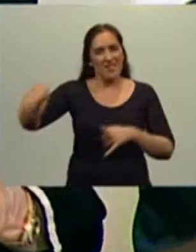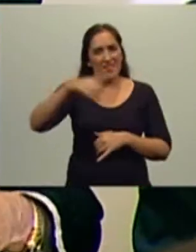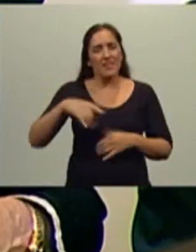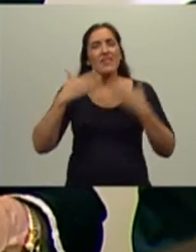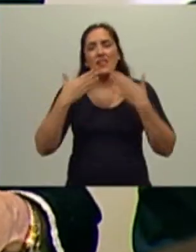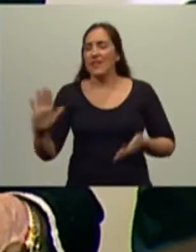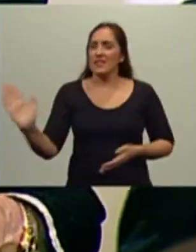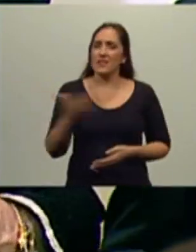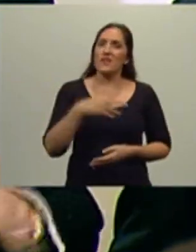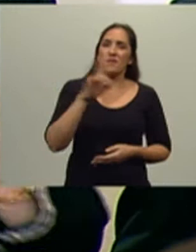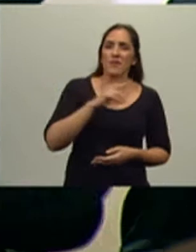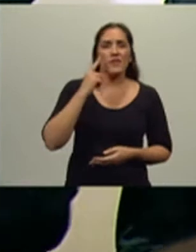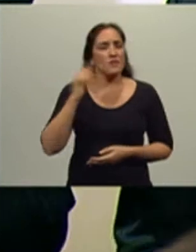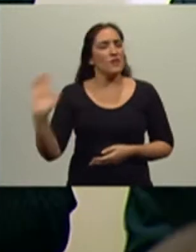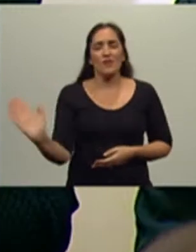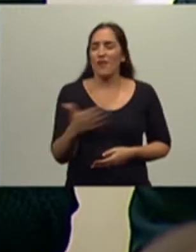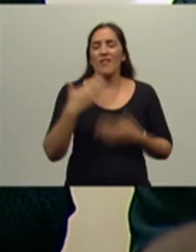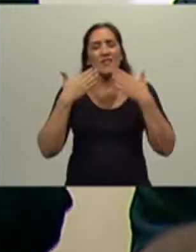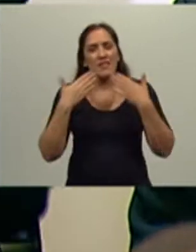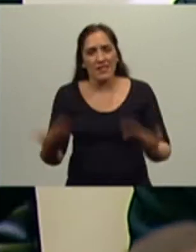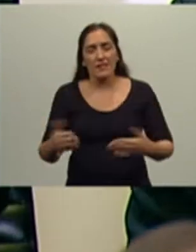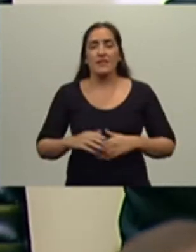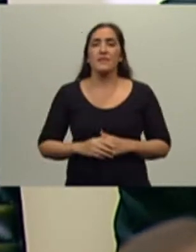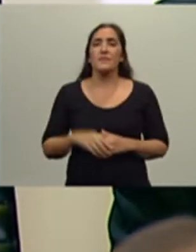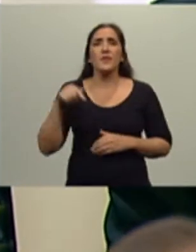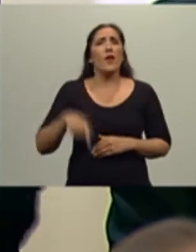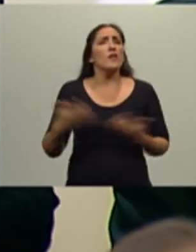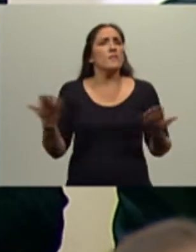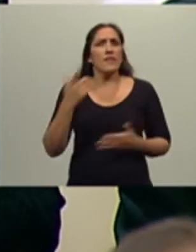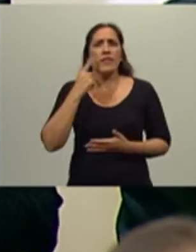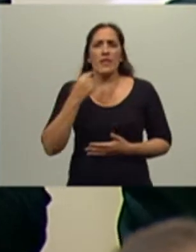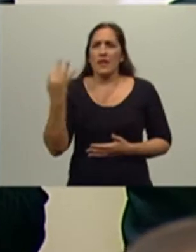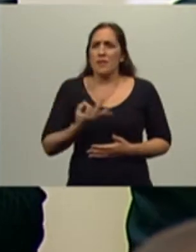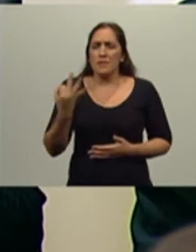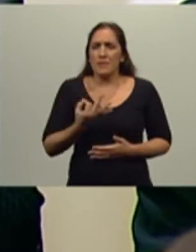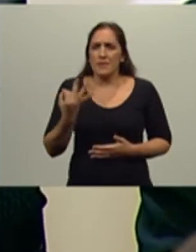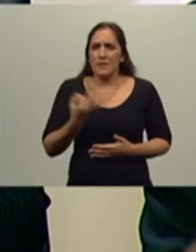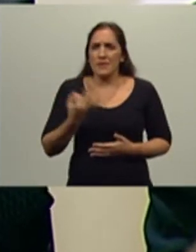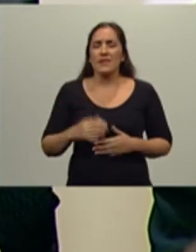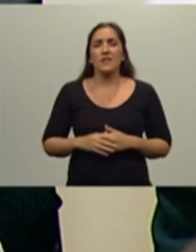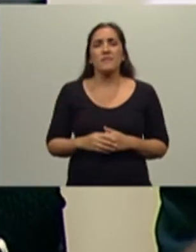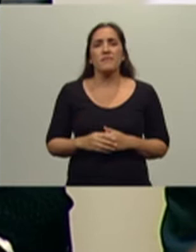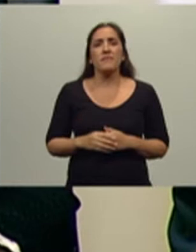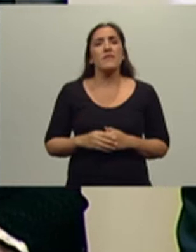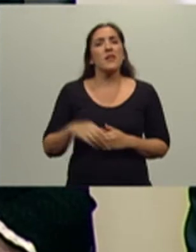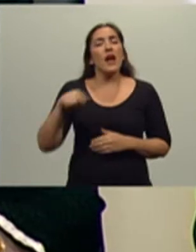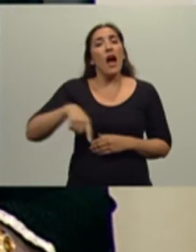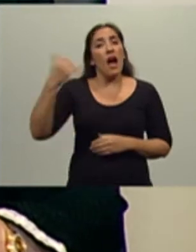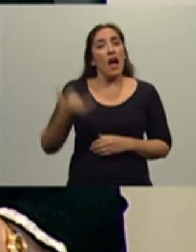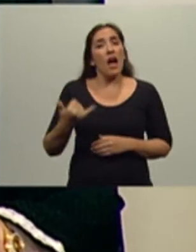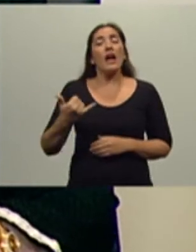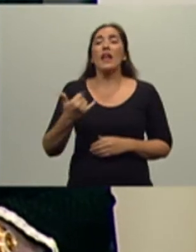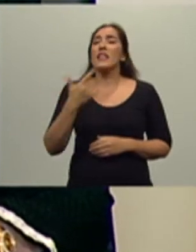y a todas, pero realmente hoy tenemos un día muy especial. En principio tenemos presente a 17